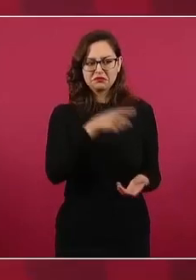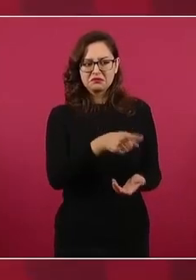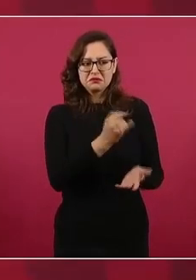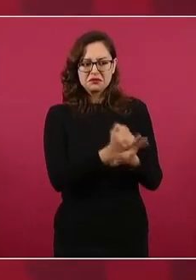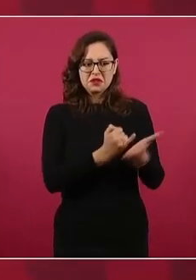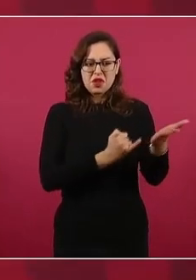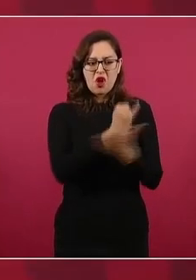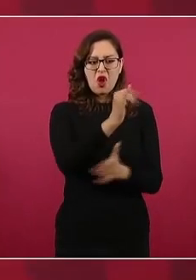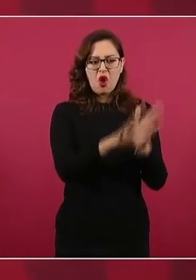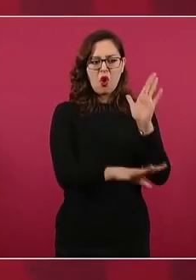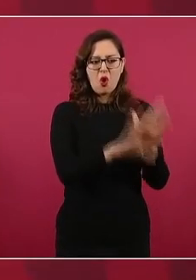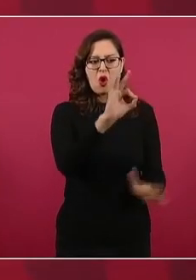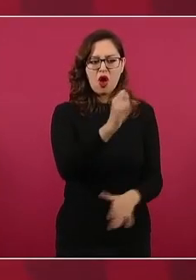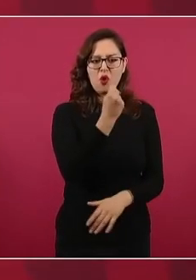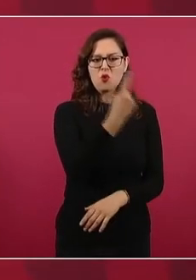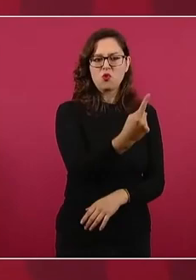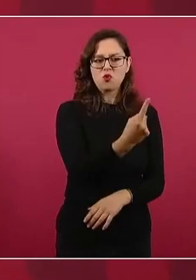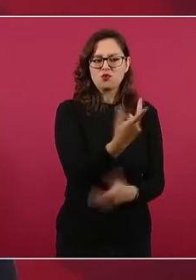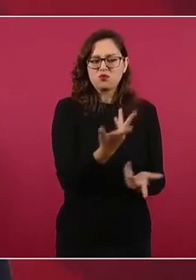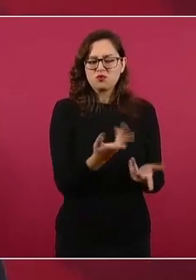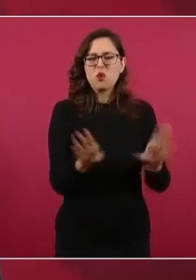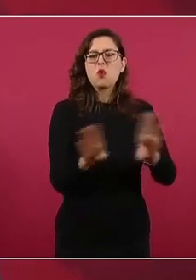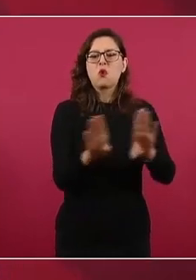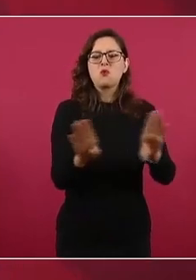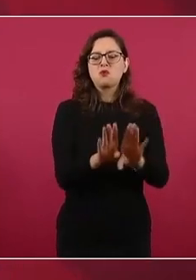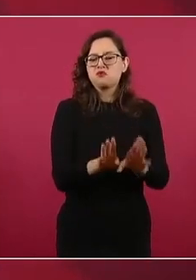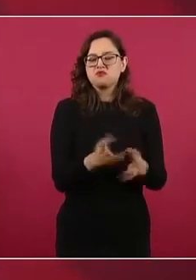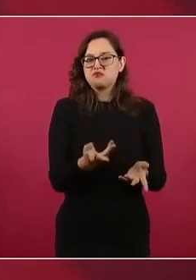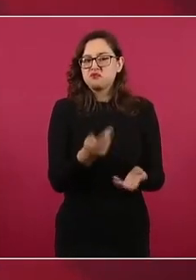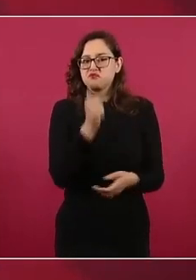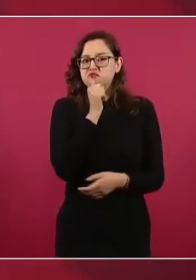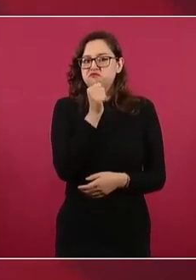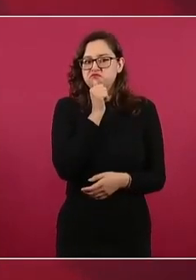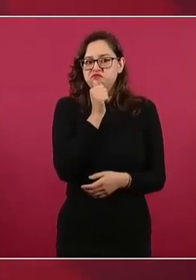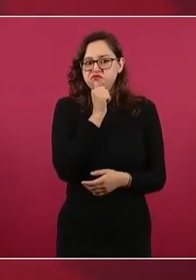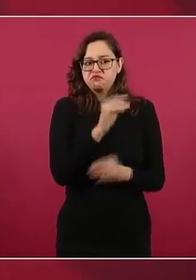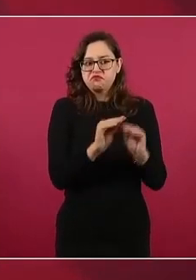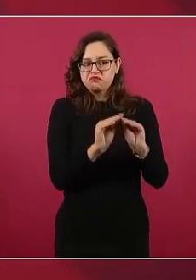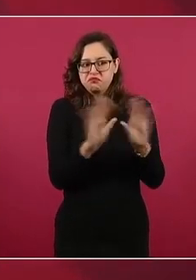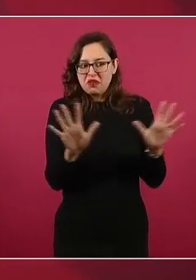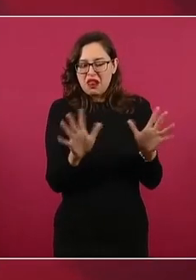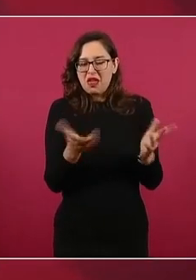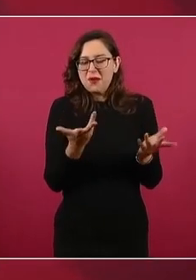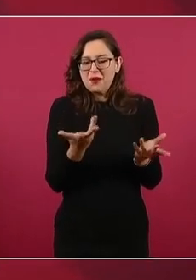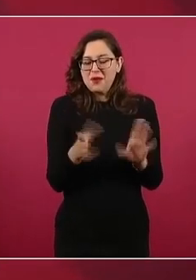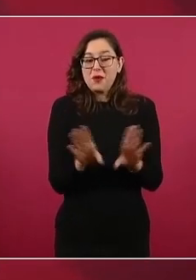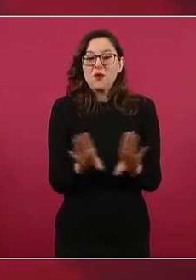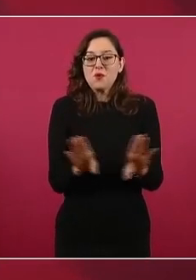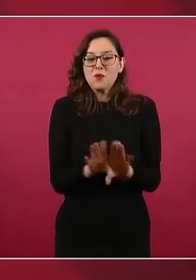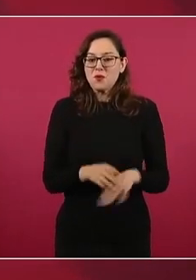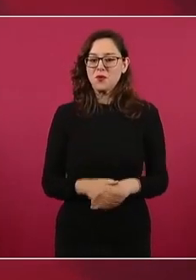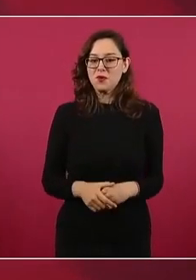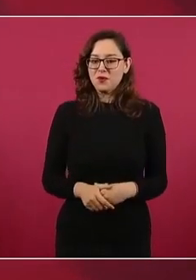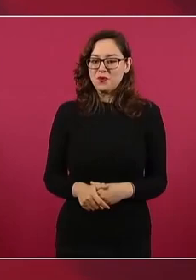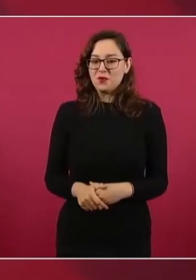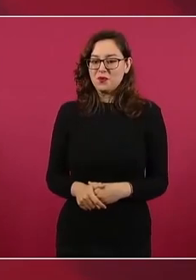que no saben los del PRI